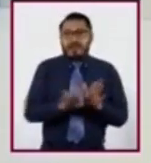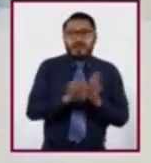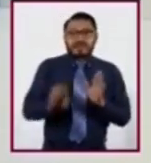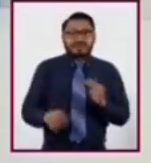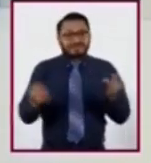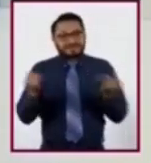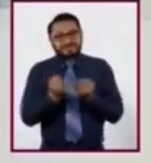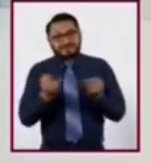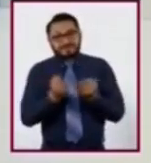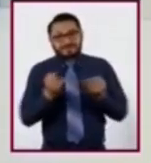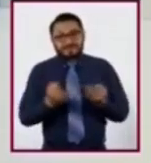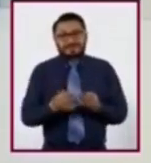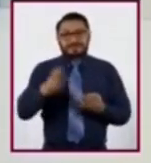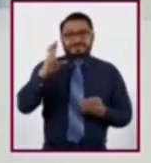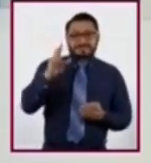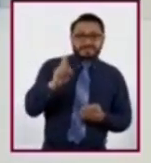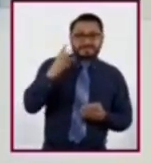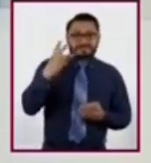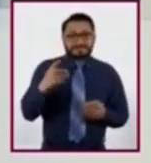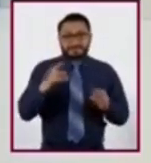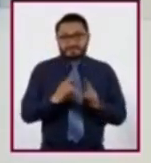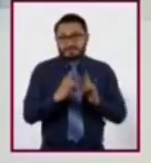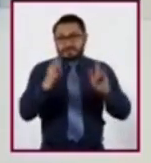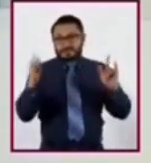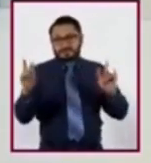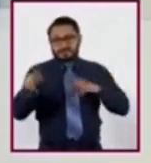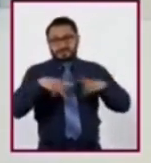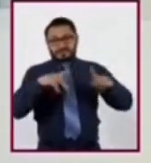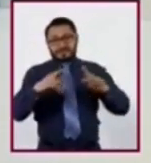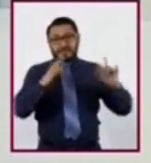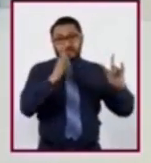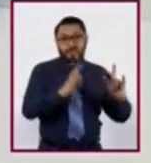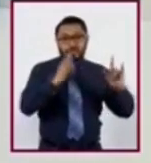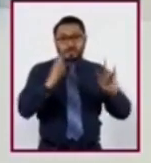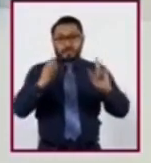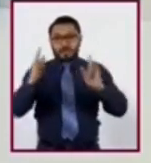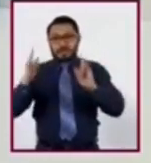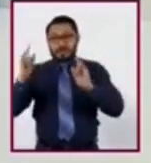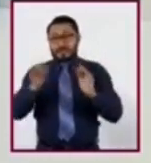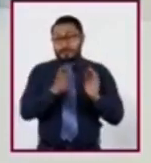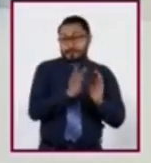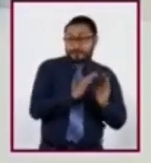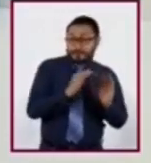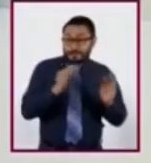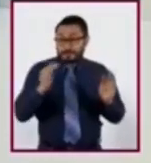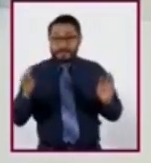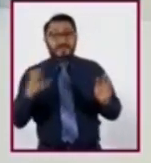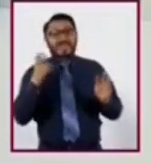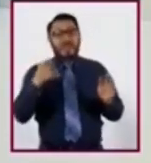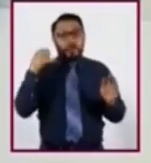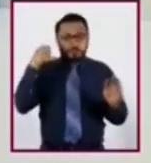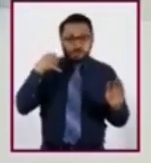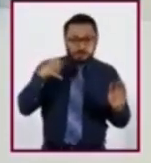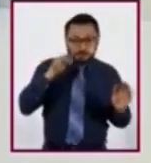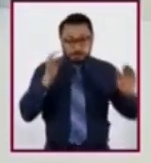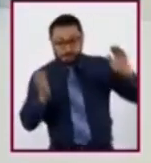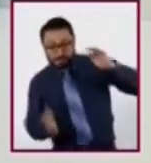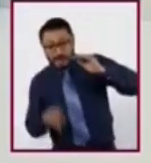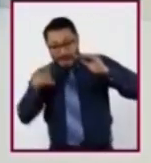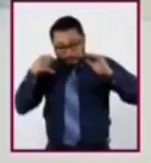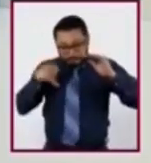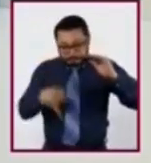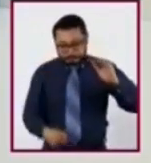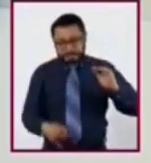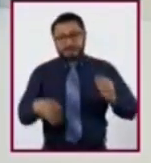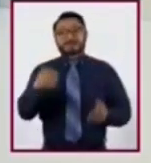equivalente a la suma de 33 canchas de fútbol seguidas una de otra. Y aunque esa es una gran profundidad, todavía no